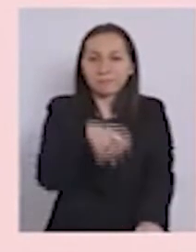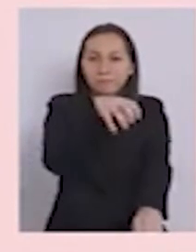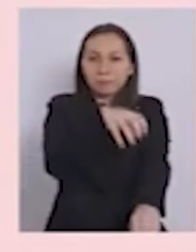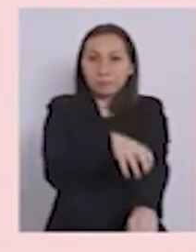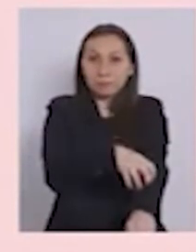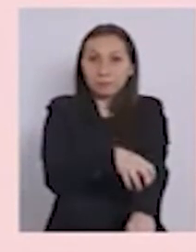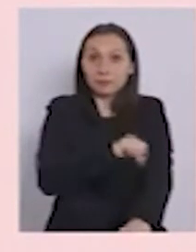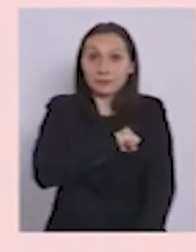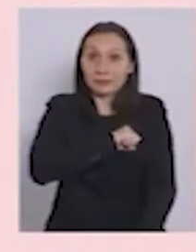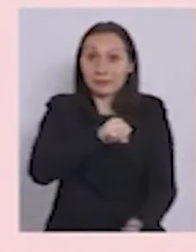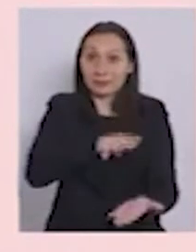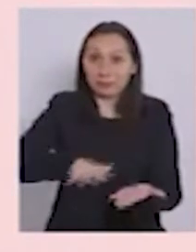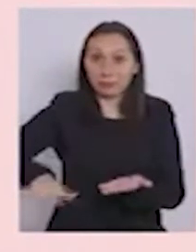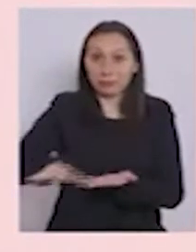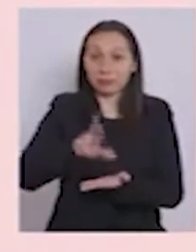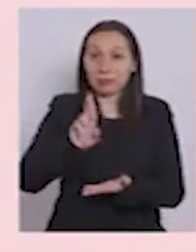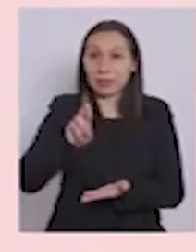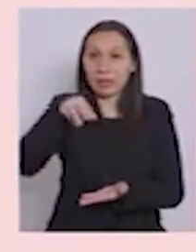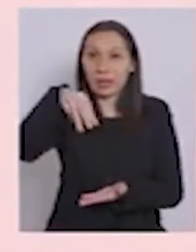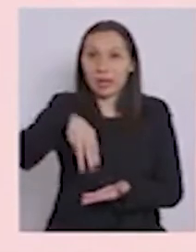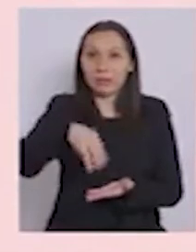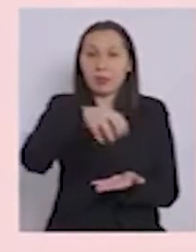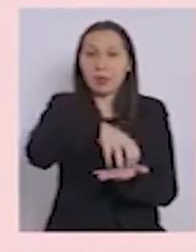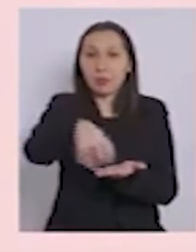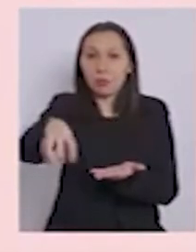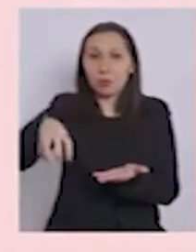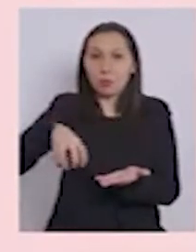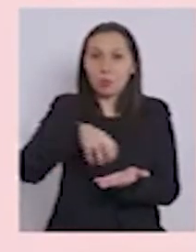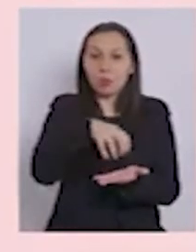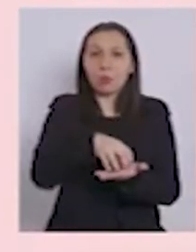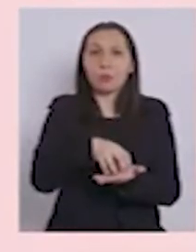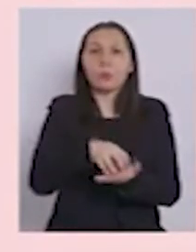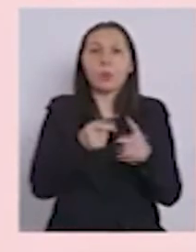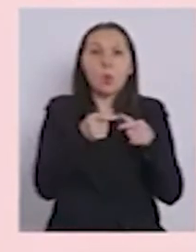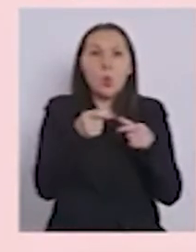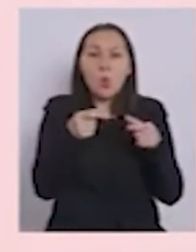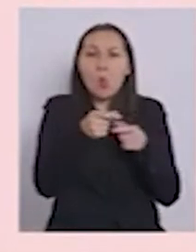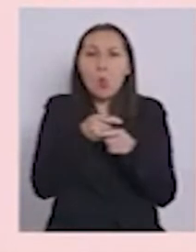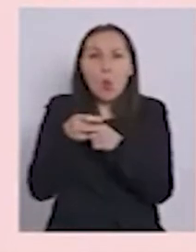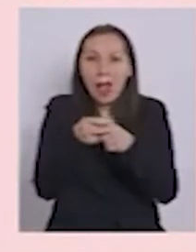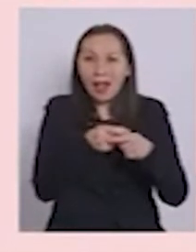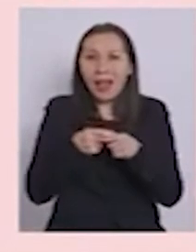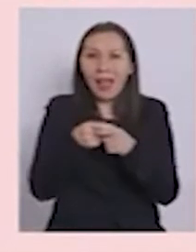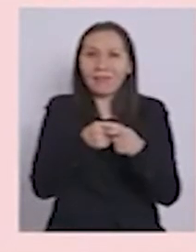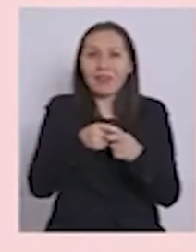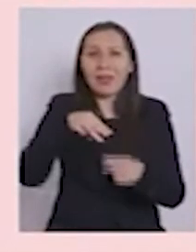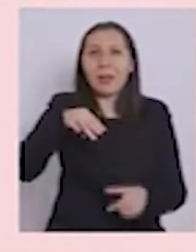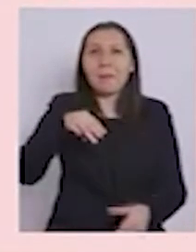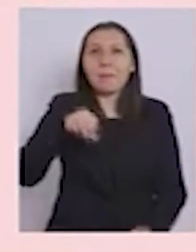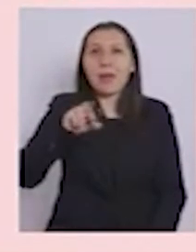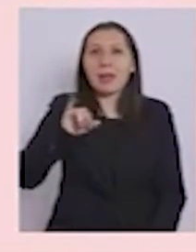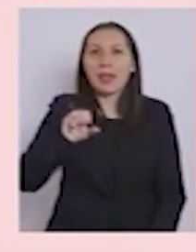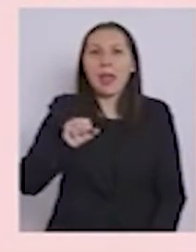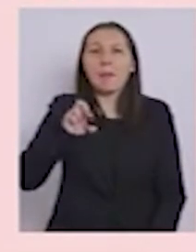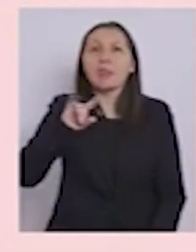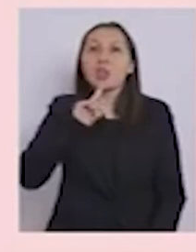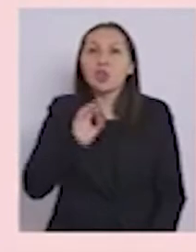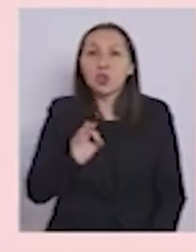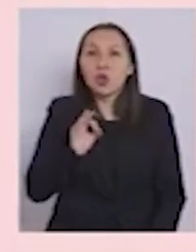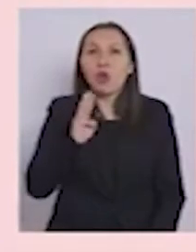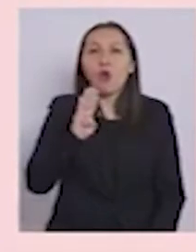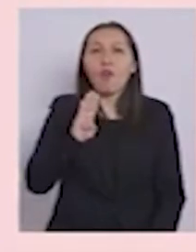región metropolitana, las comunas de Curacaví, María Pinto, Buin,